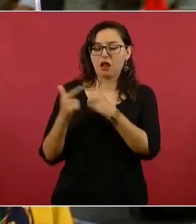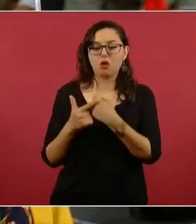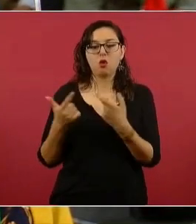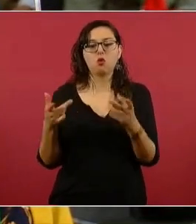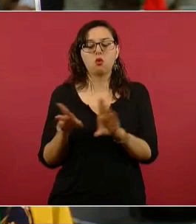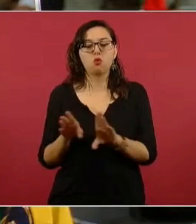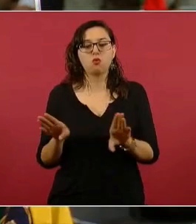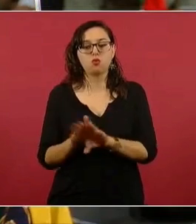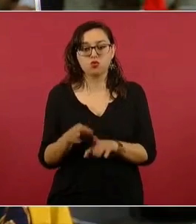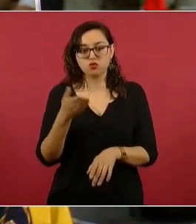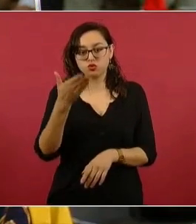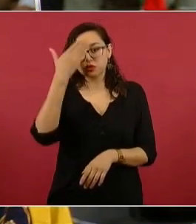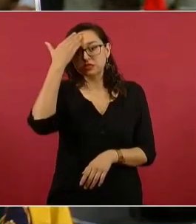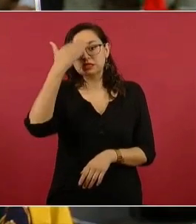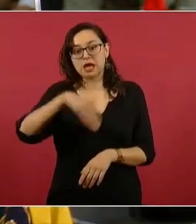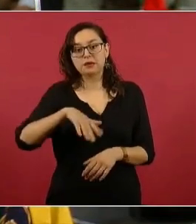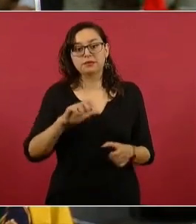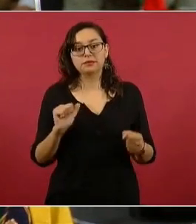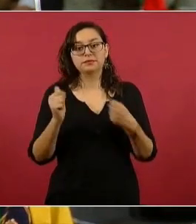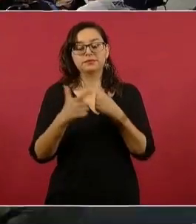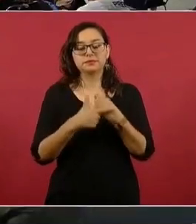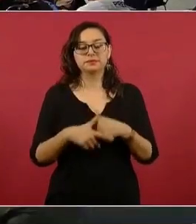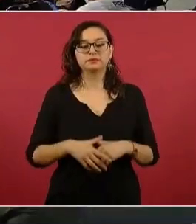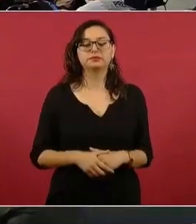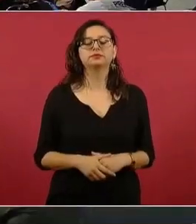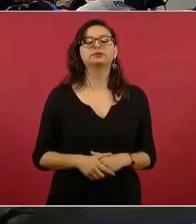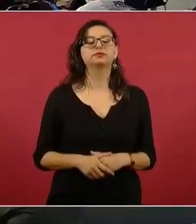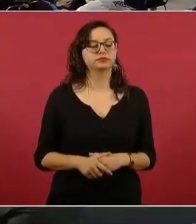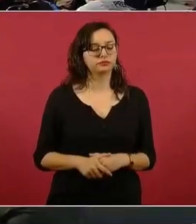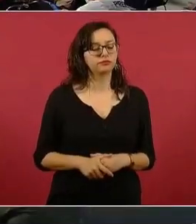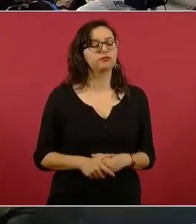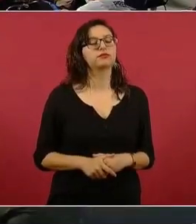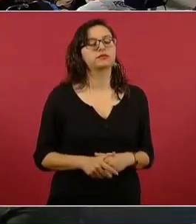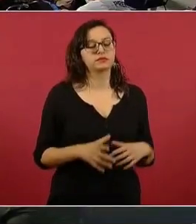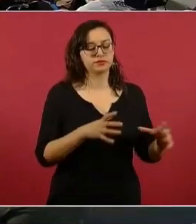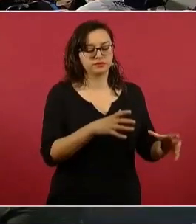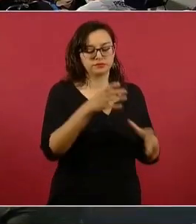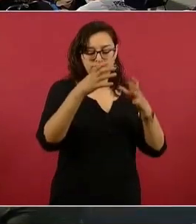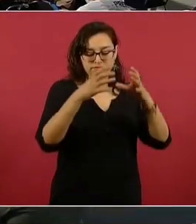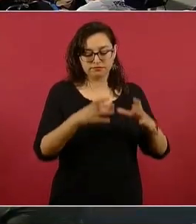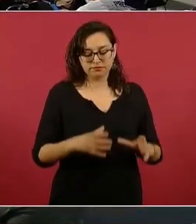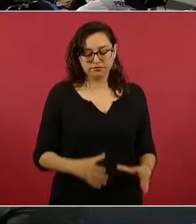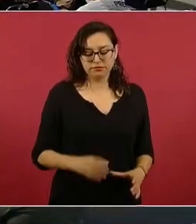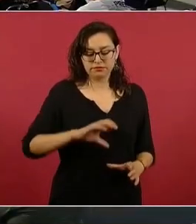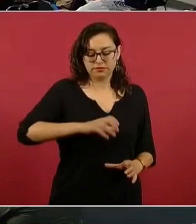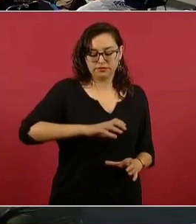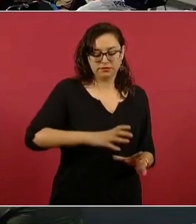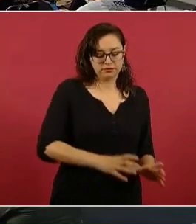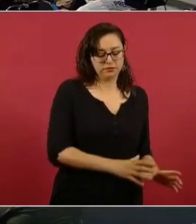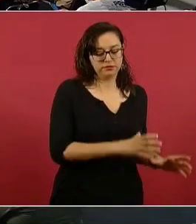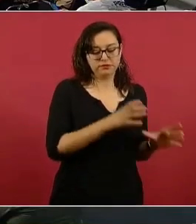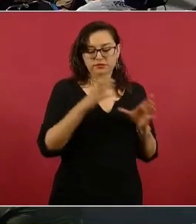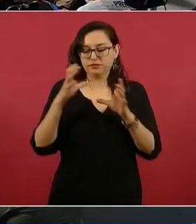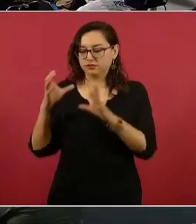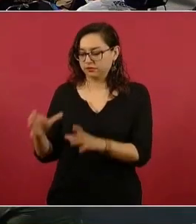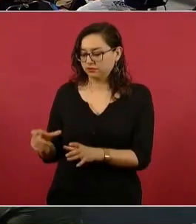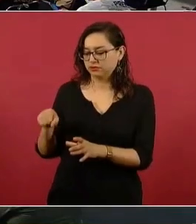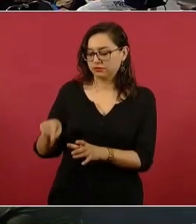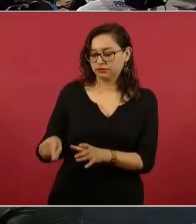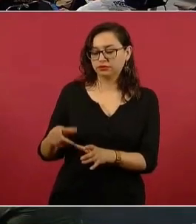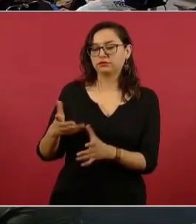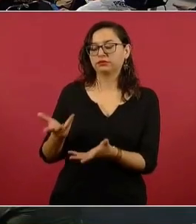a pasar ahí? ¿Usted sabe algo al respecto? Es proceso de reciclaje que se lleva a cabo, eso nos lo podrían explicar